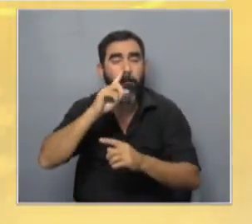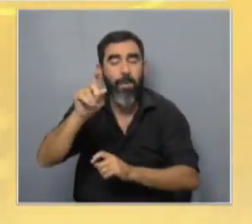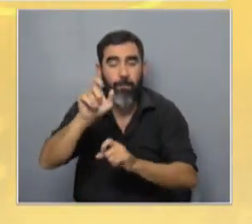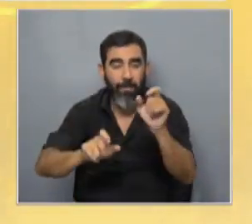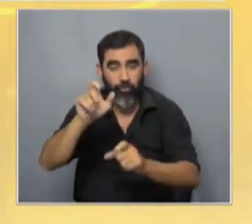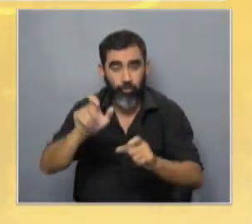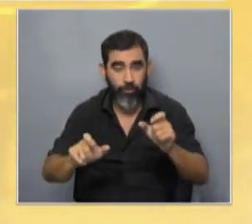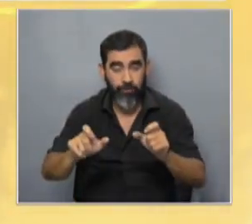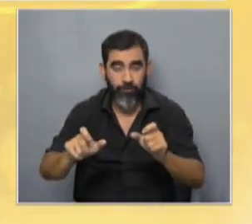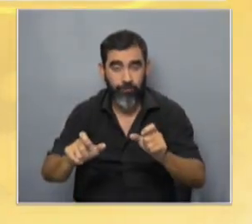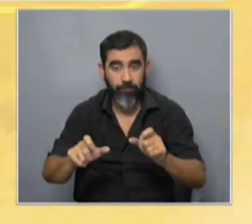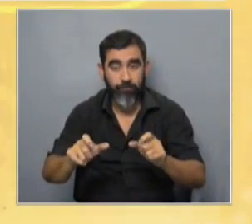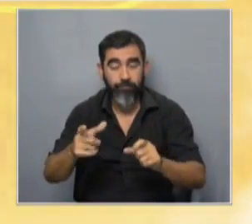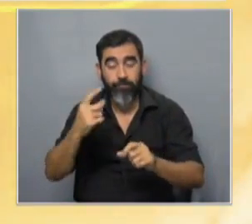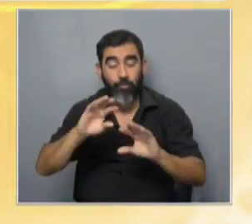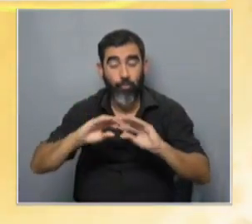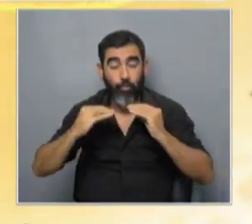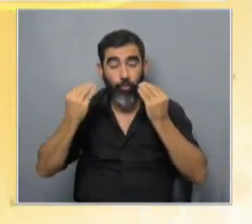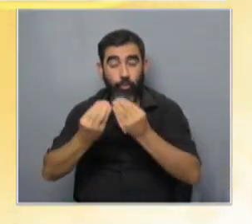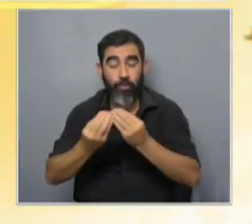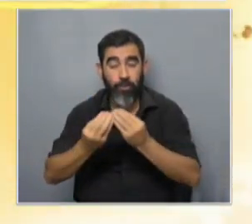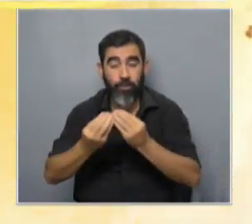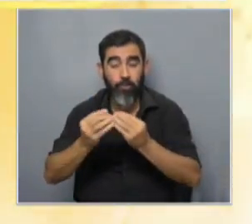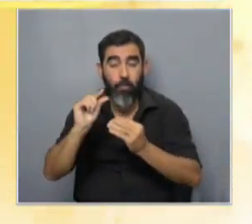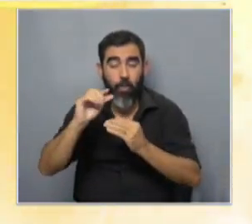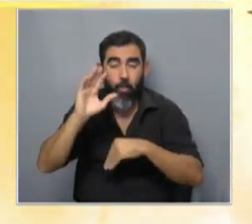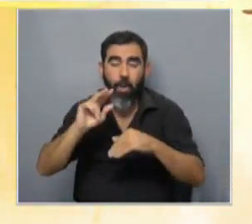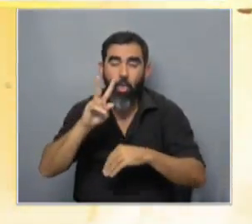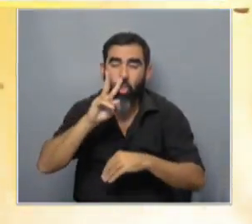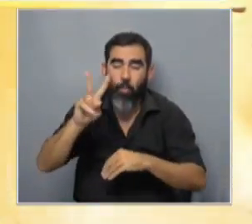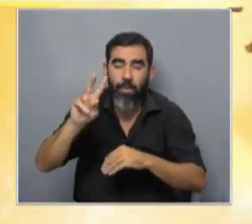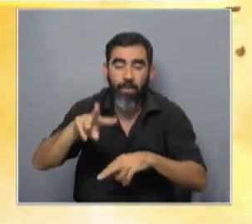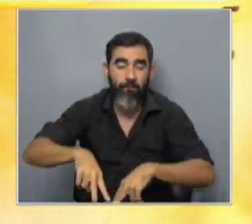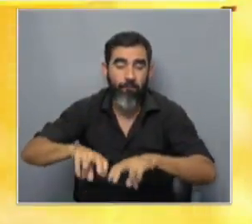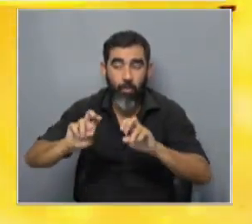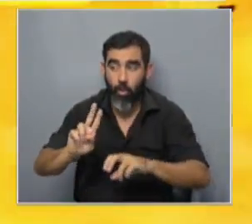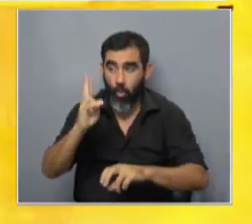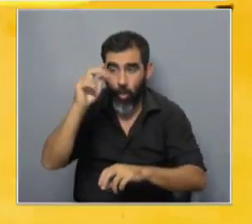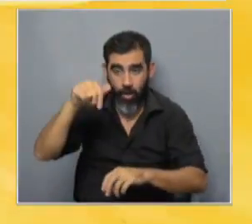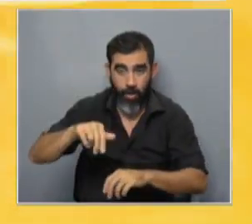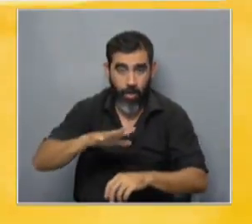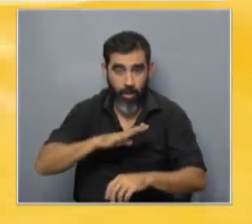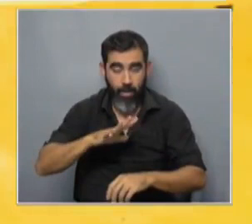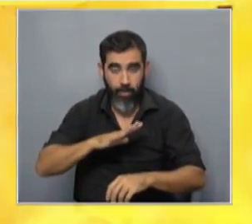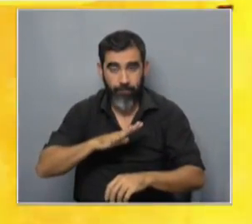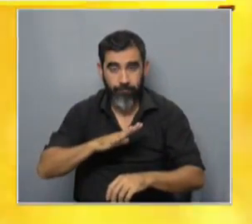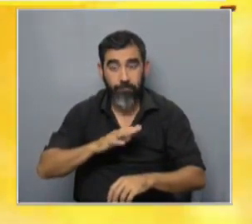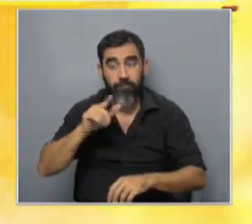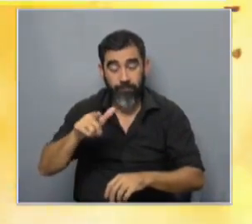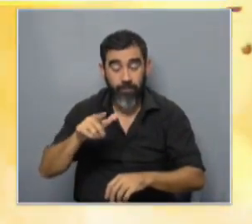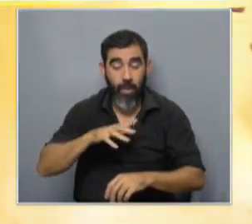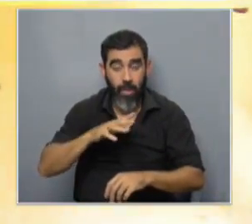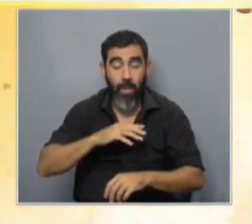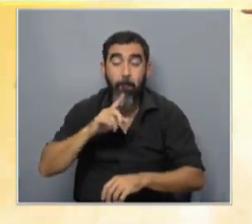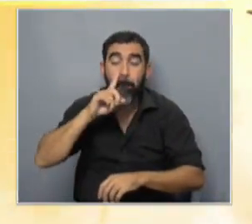investigadores o sea eso nos da en total un número un poco superior a los dos mil investigadores en el país de los cuales como decíamos